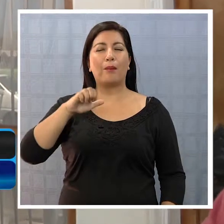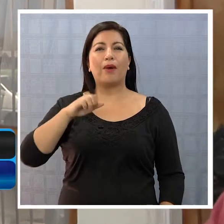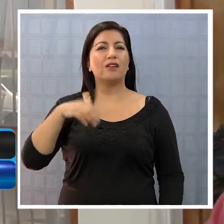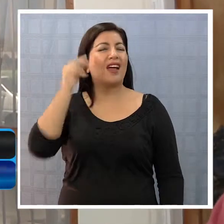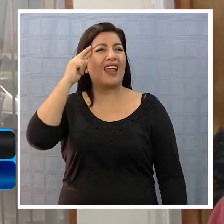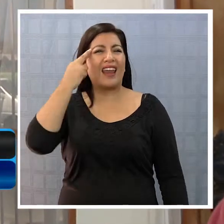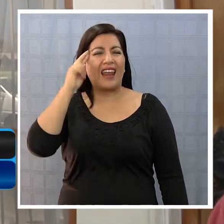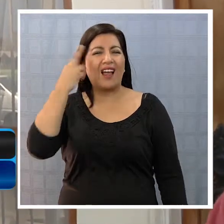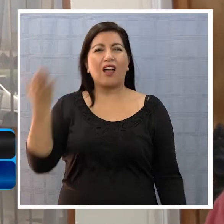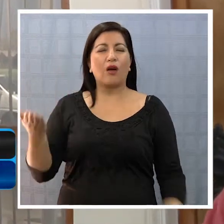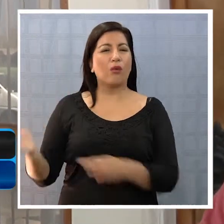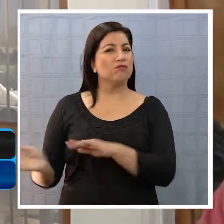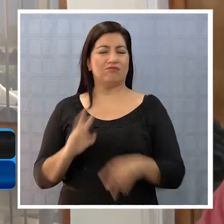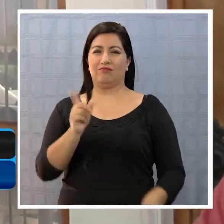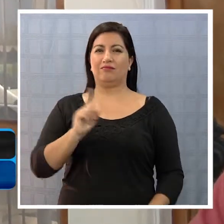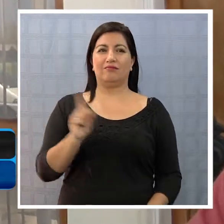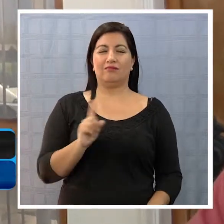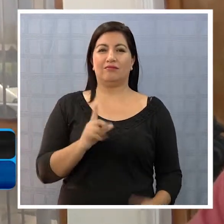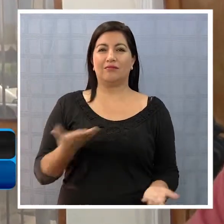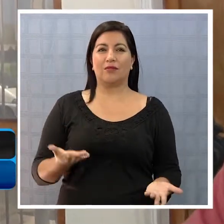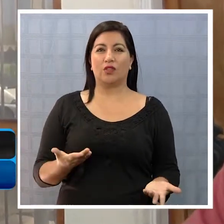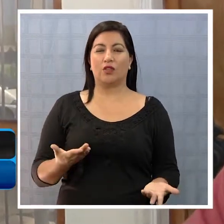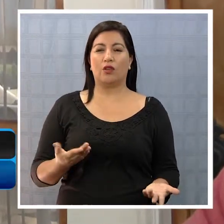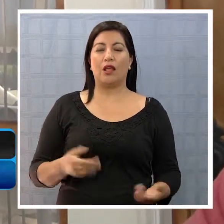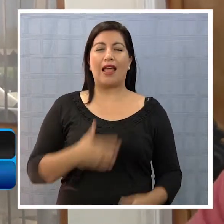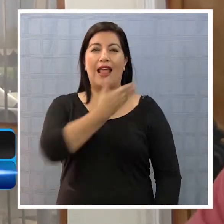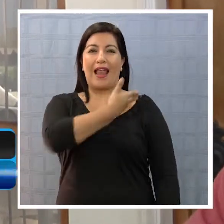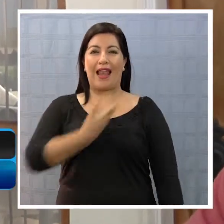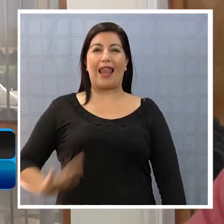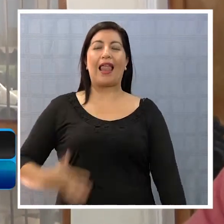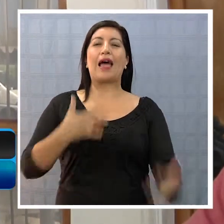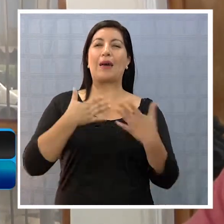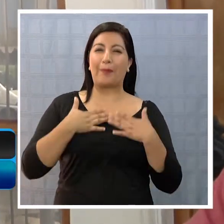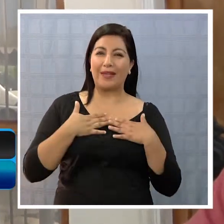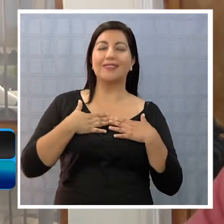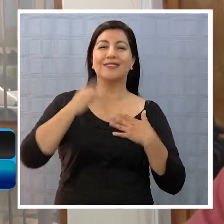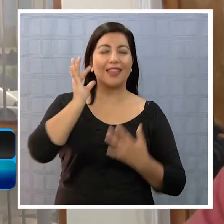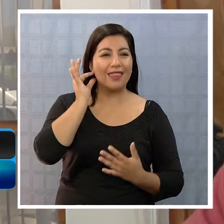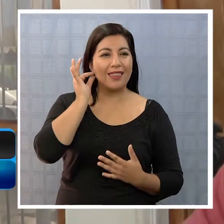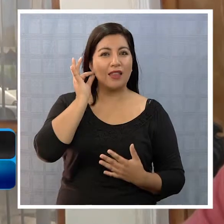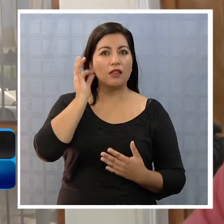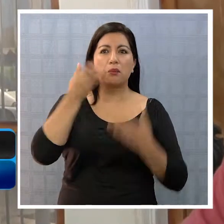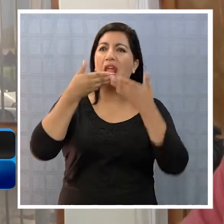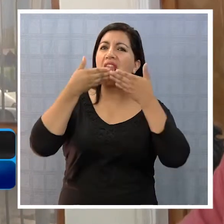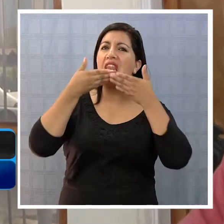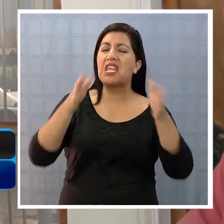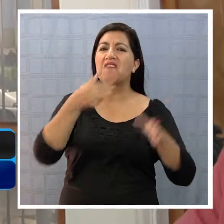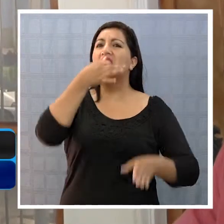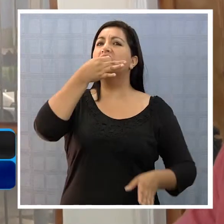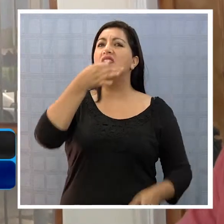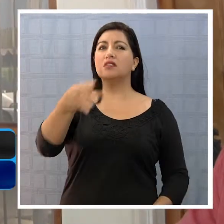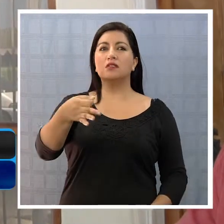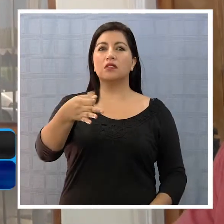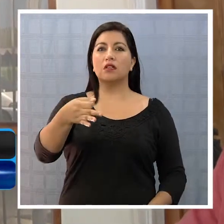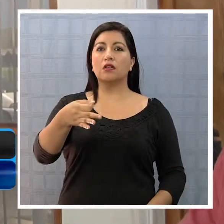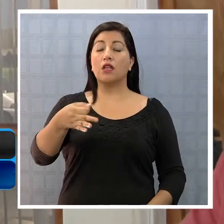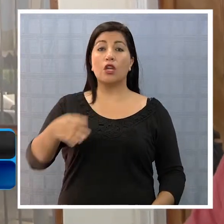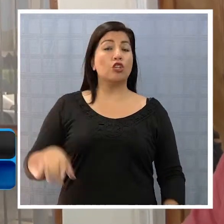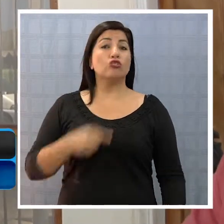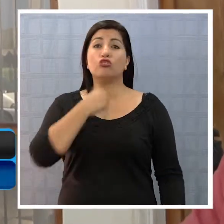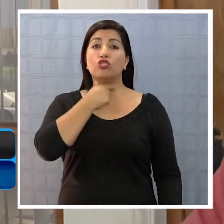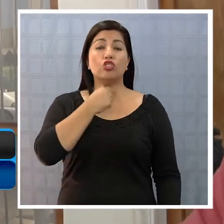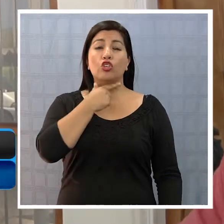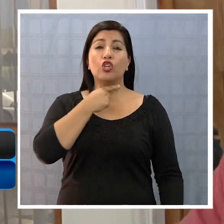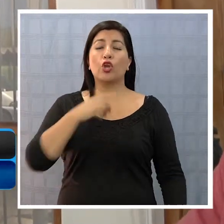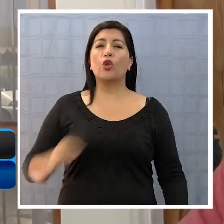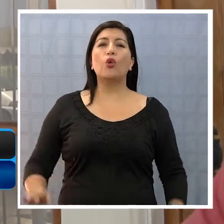Yo, la presidenta y sus asesores tienen total libertad de decir, no vamos a querer ningún intendente comunista, y yo